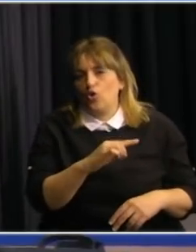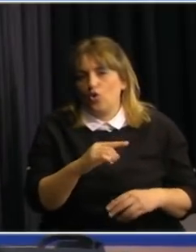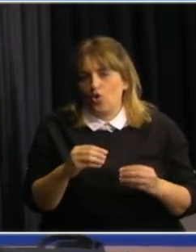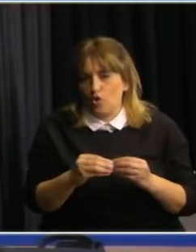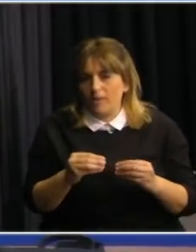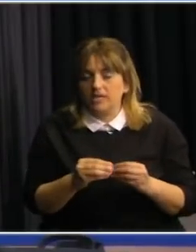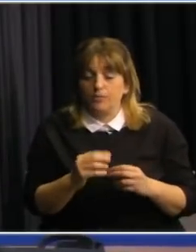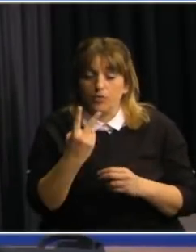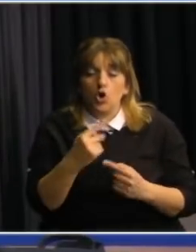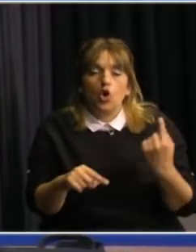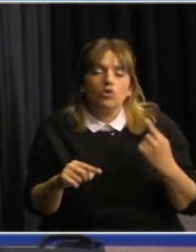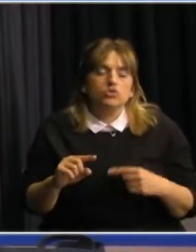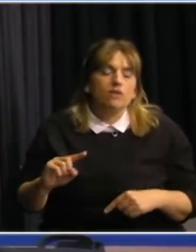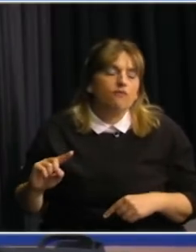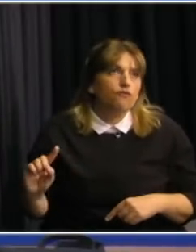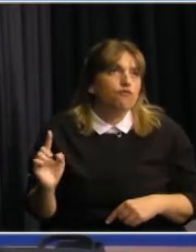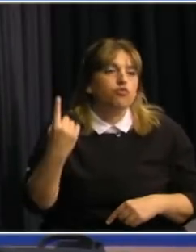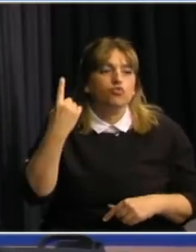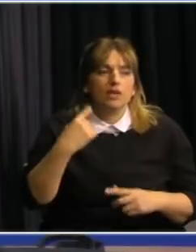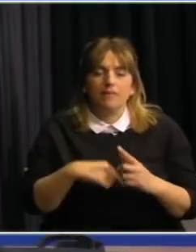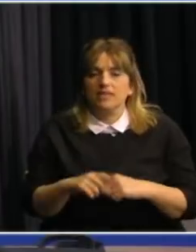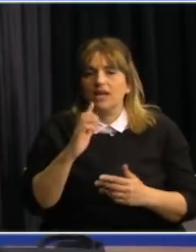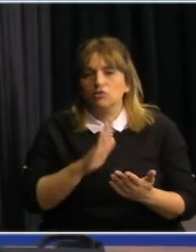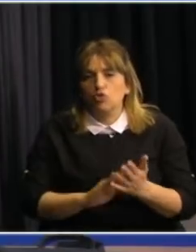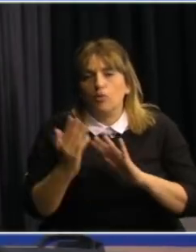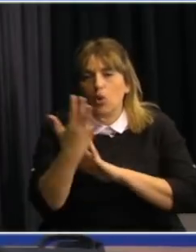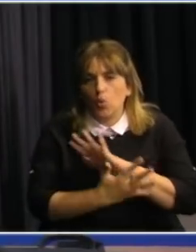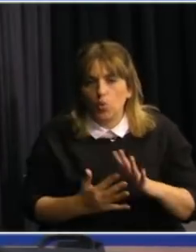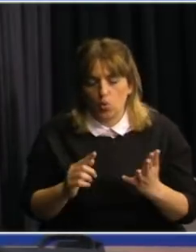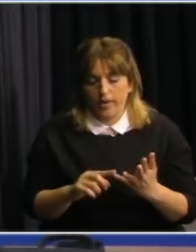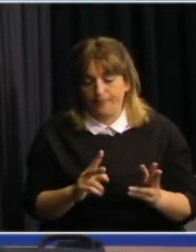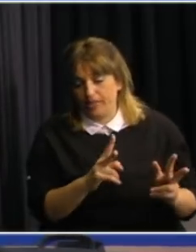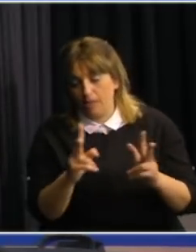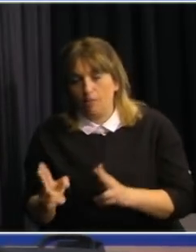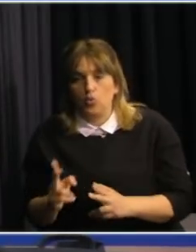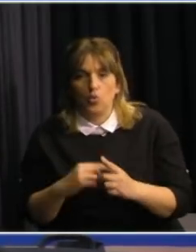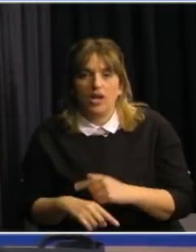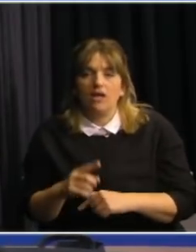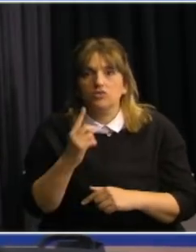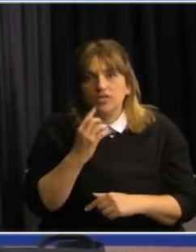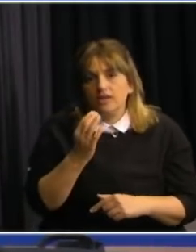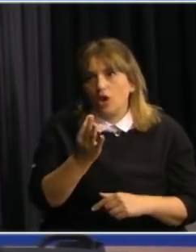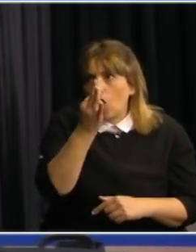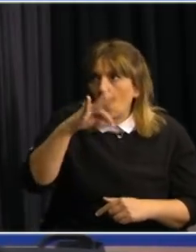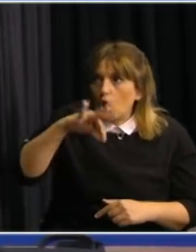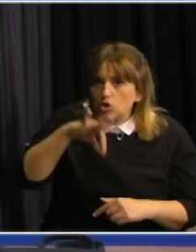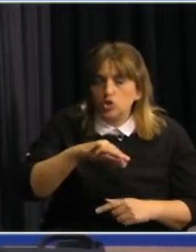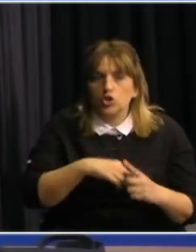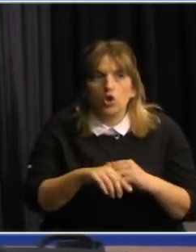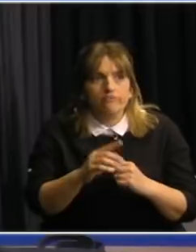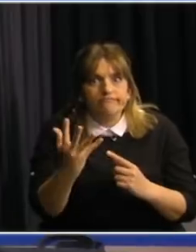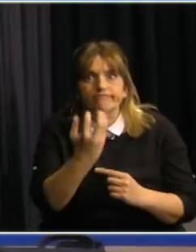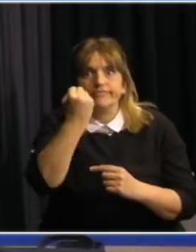ejes centrales de la estrategia de contención del Uruguay son, por un lado, el testeo, rastreo y aislamiento